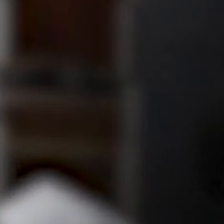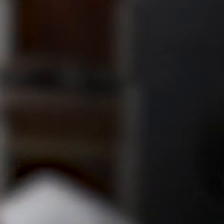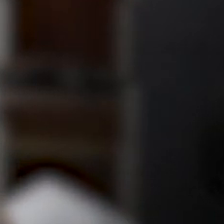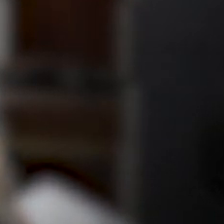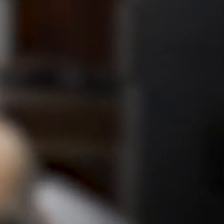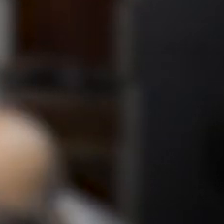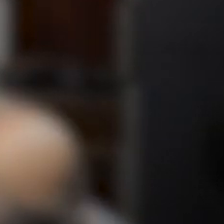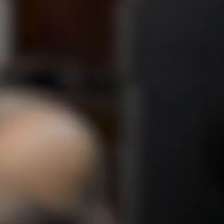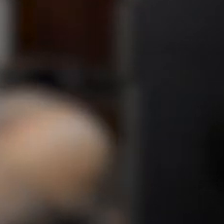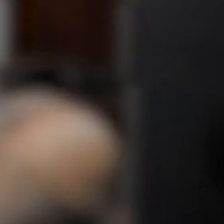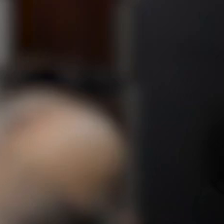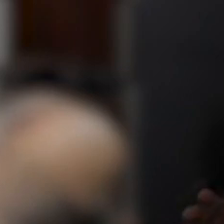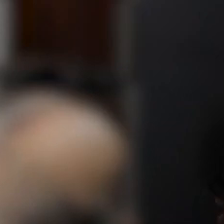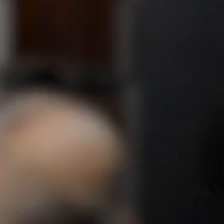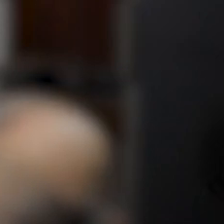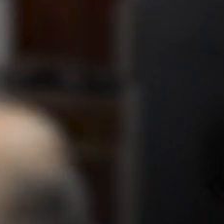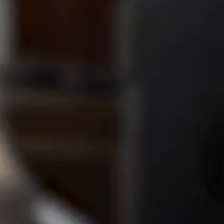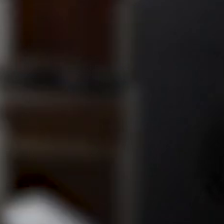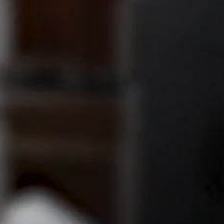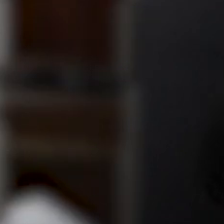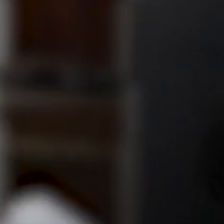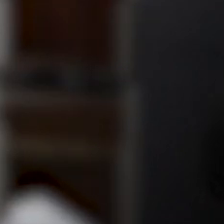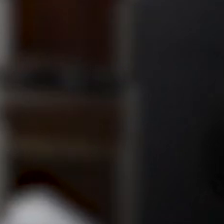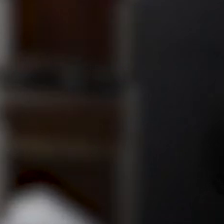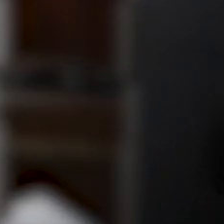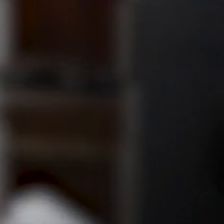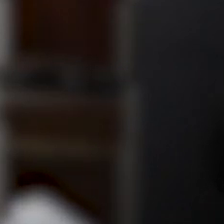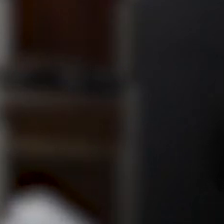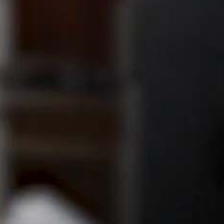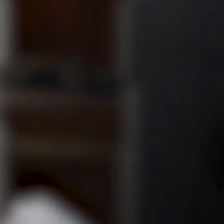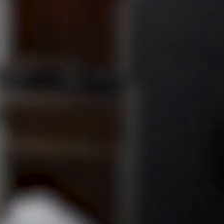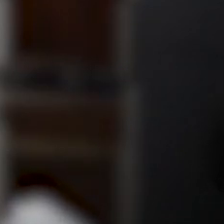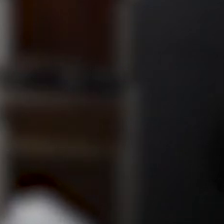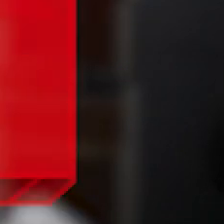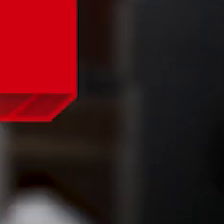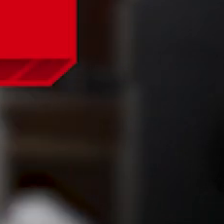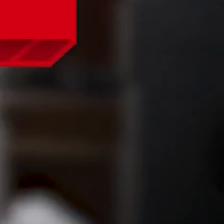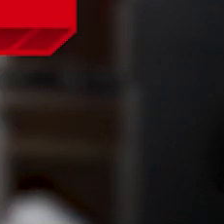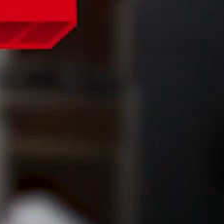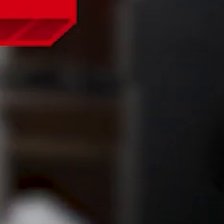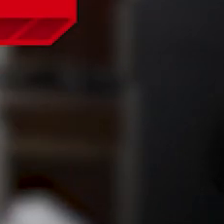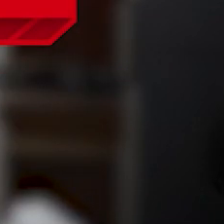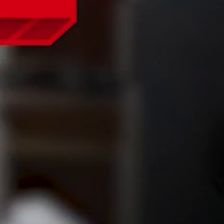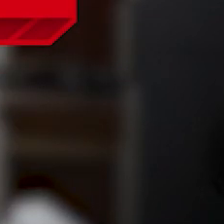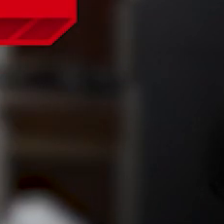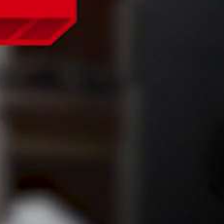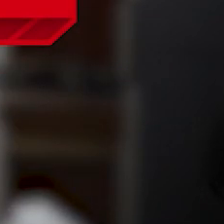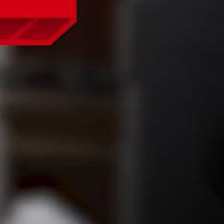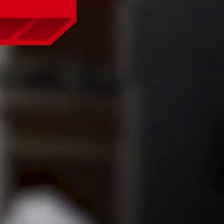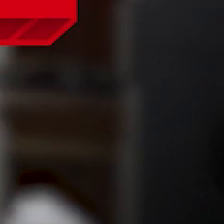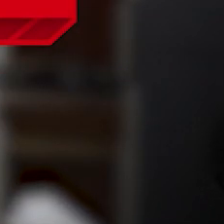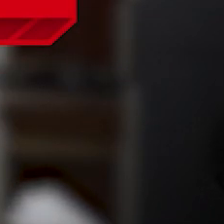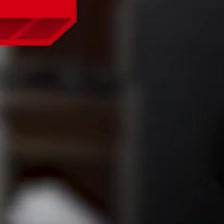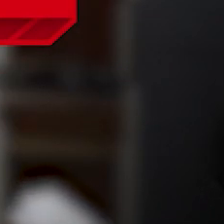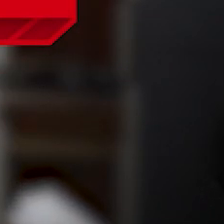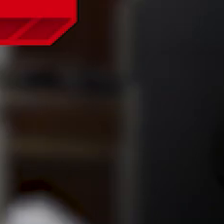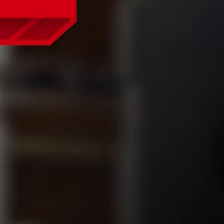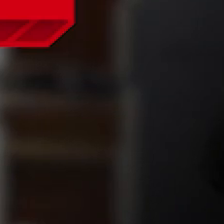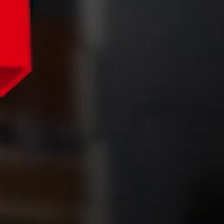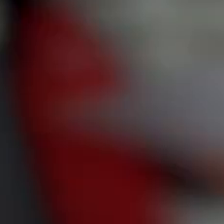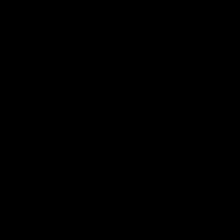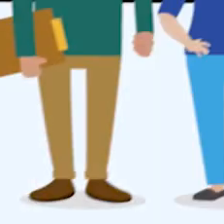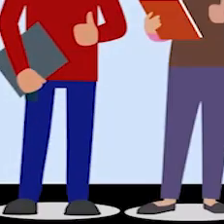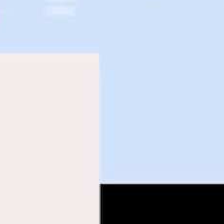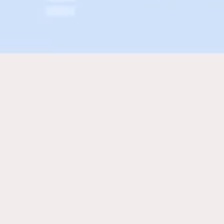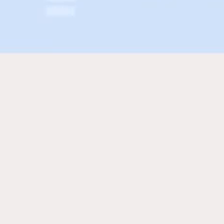o más y poseer conocimiento o experiencia en el sector público y o privado. Participa. Empoderar a otras personas te hace